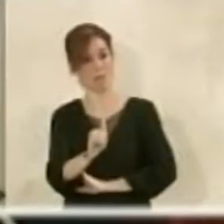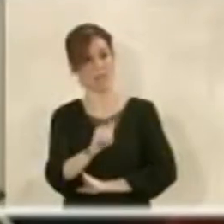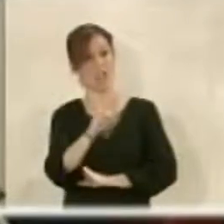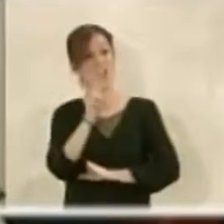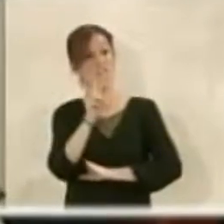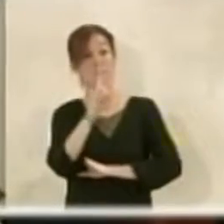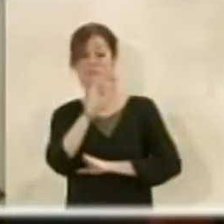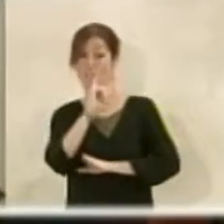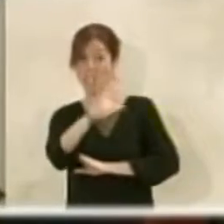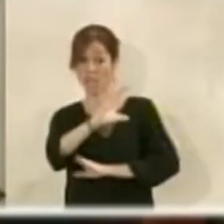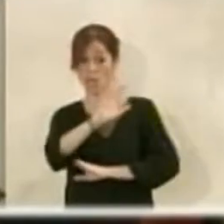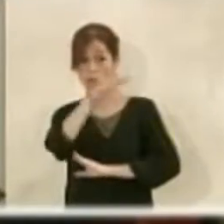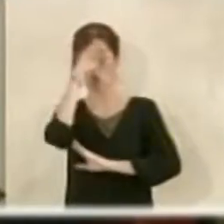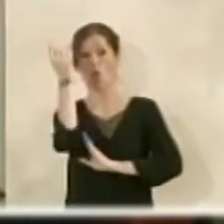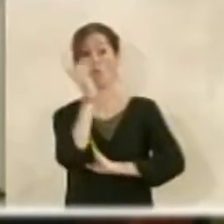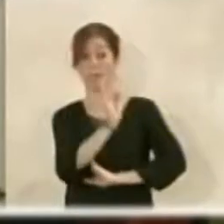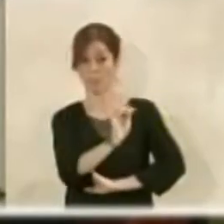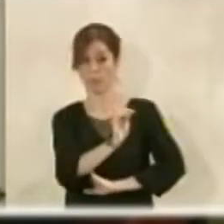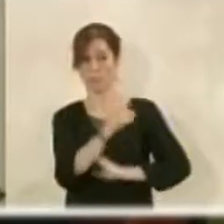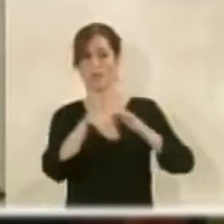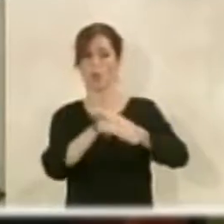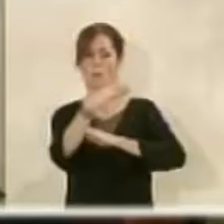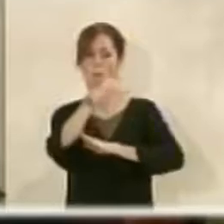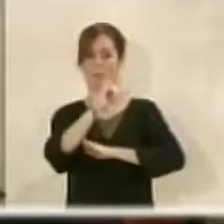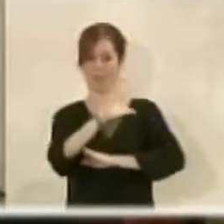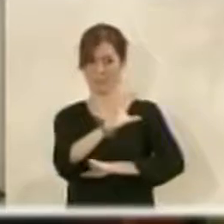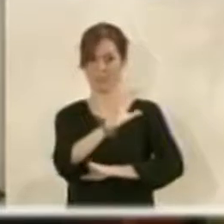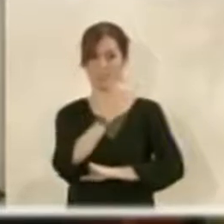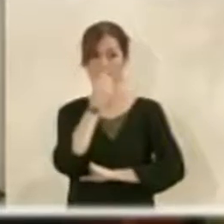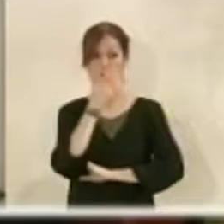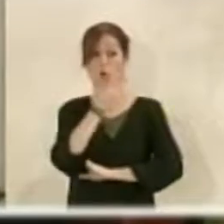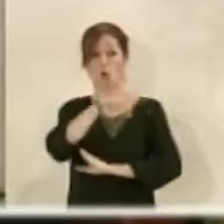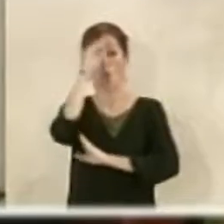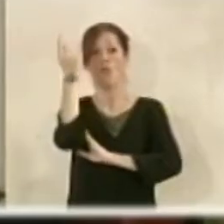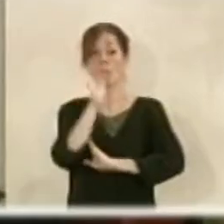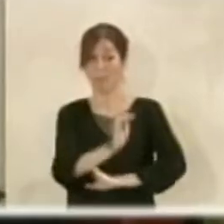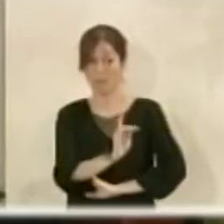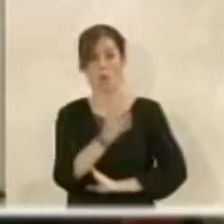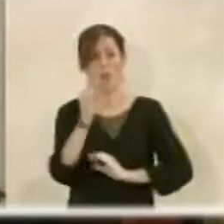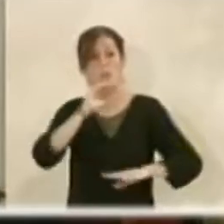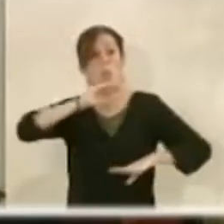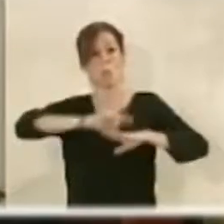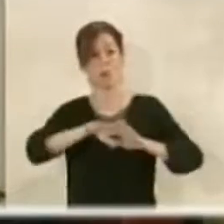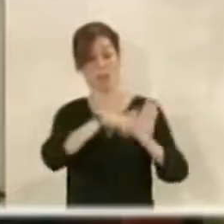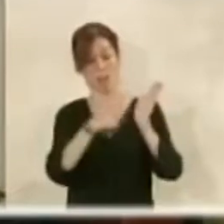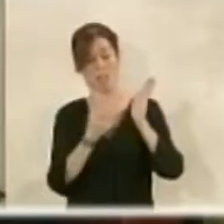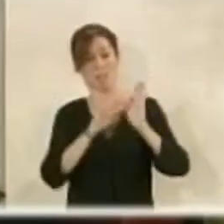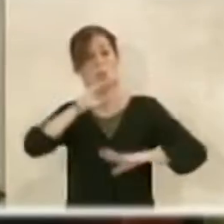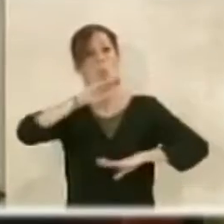BIC, no lo olvidemos. Por lo tanto, no hay en este aspecto nada que agradecer, sino que es que se cumpla la ley.